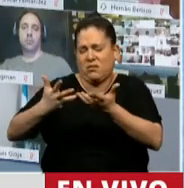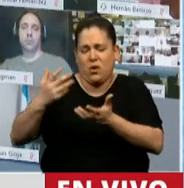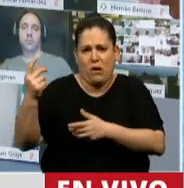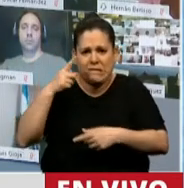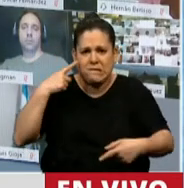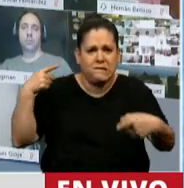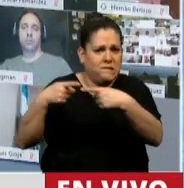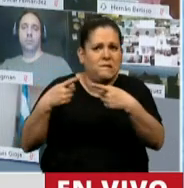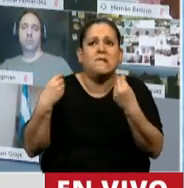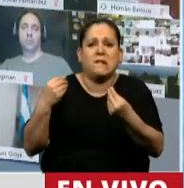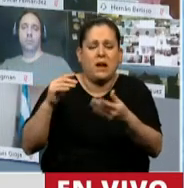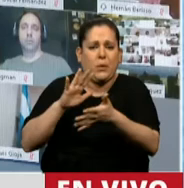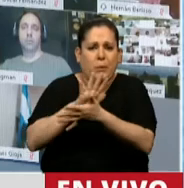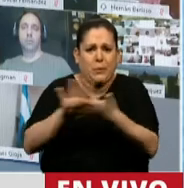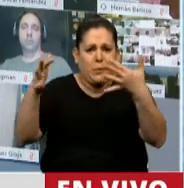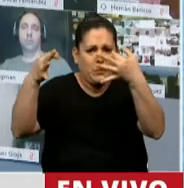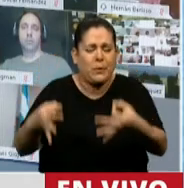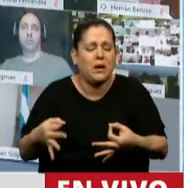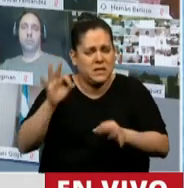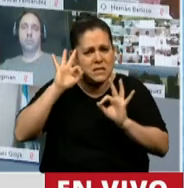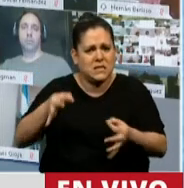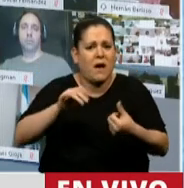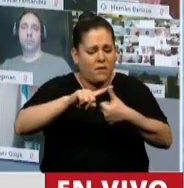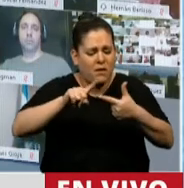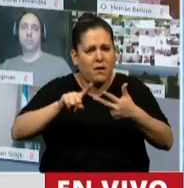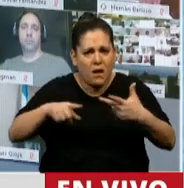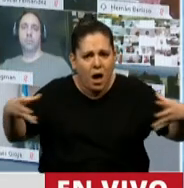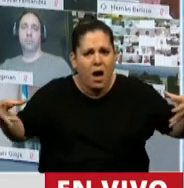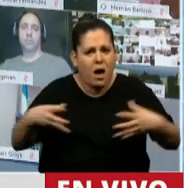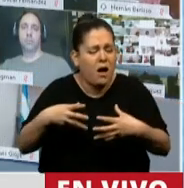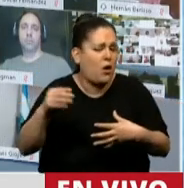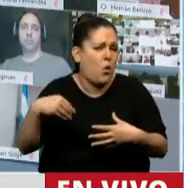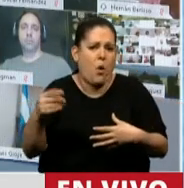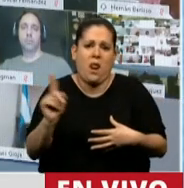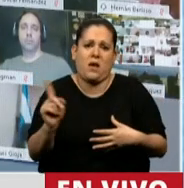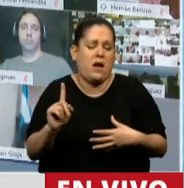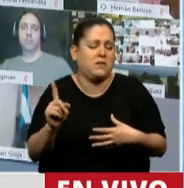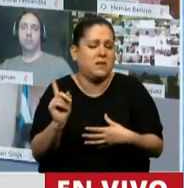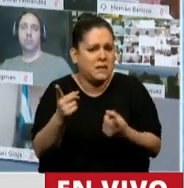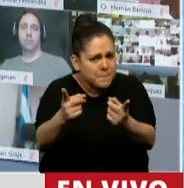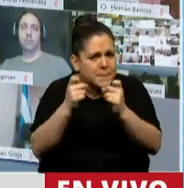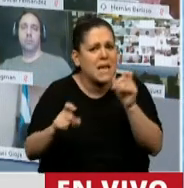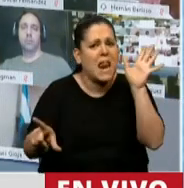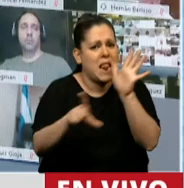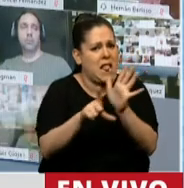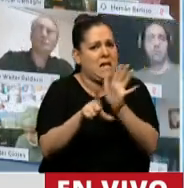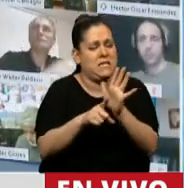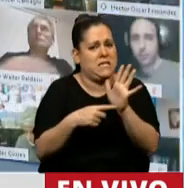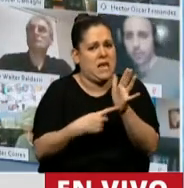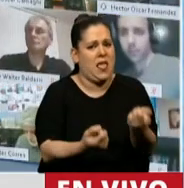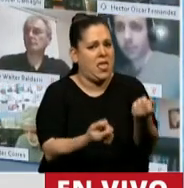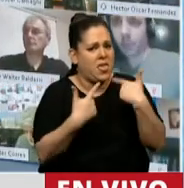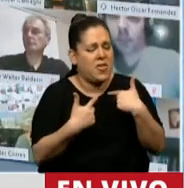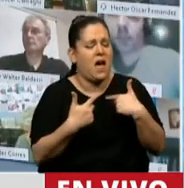que eso no alcanza y que hay que profundizar en la búsqueda de consenso y de leyes que nos permitan un